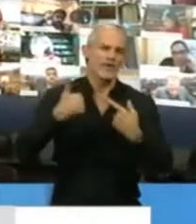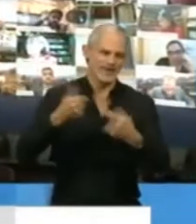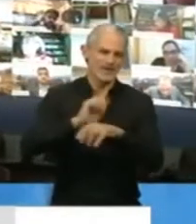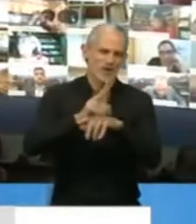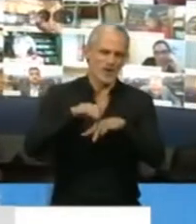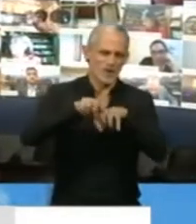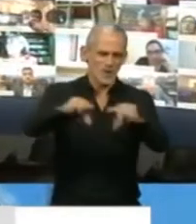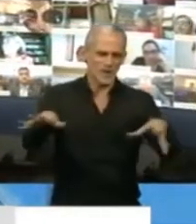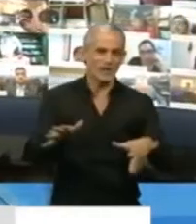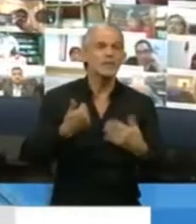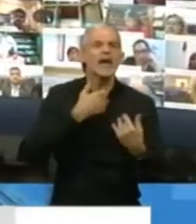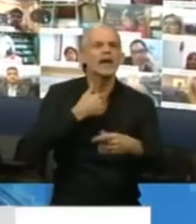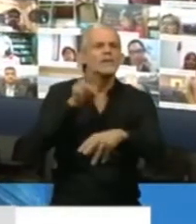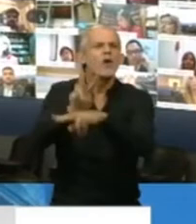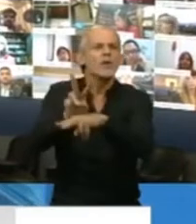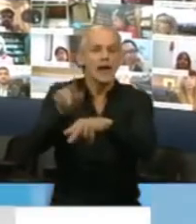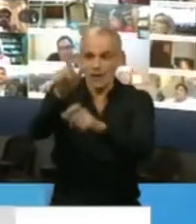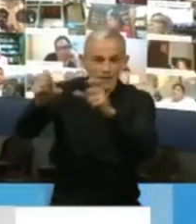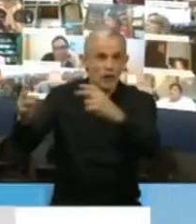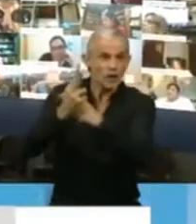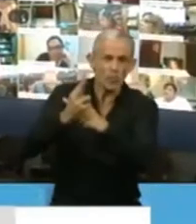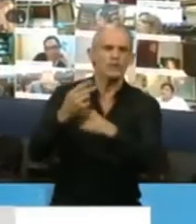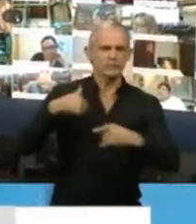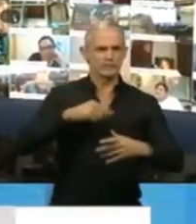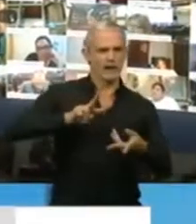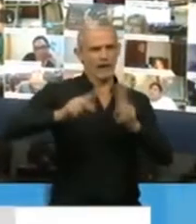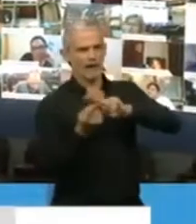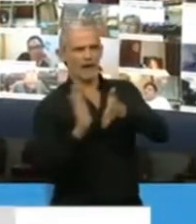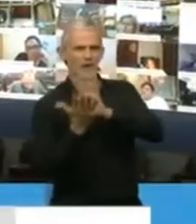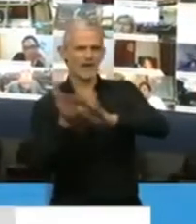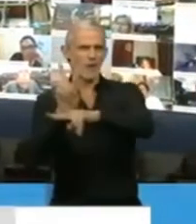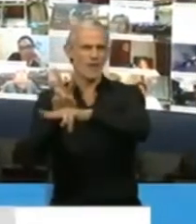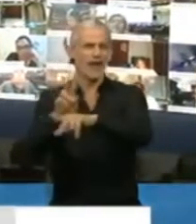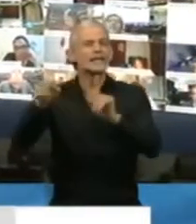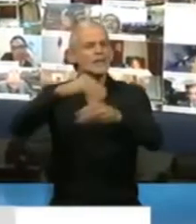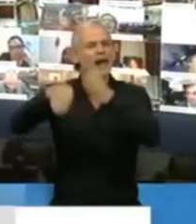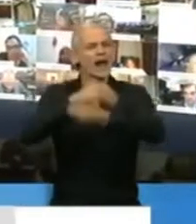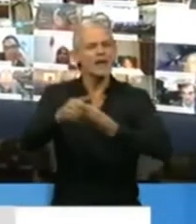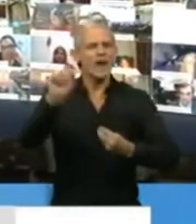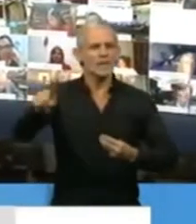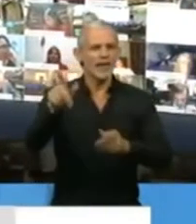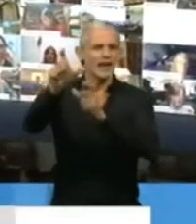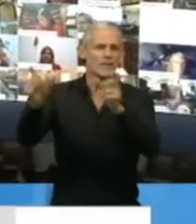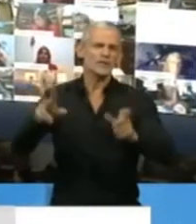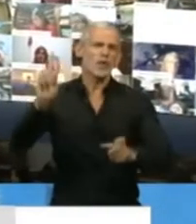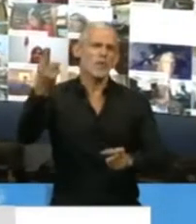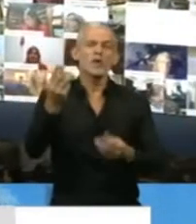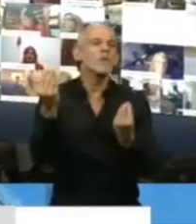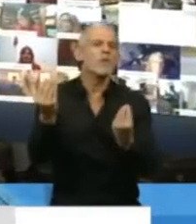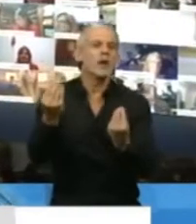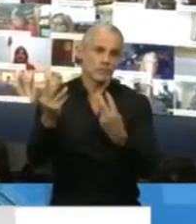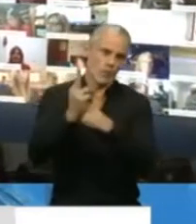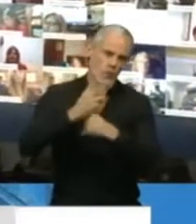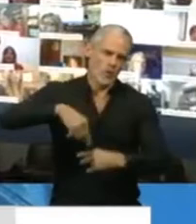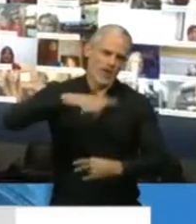y queremos proteger a quienes nos protegen y también a las familias de quienes hayan fallecido cuidándonos.